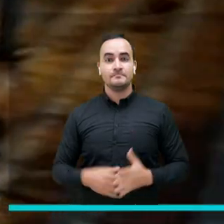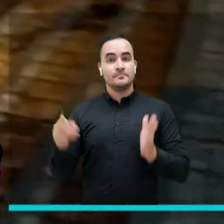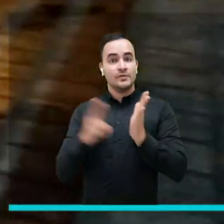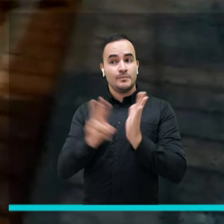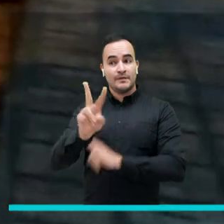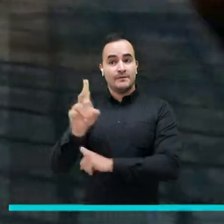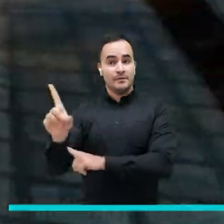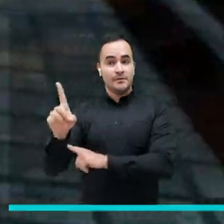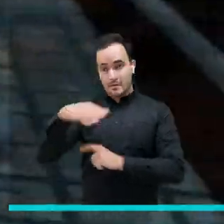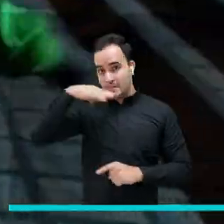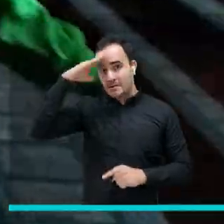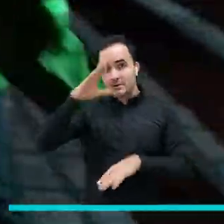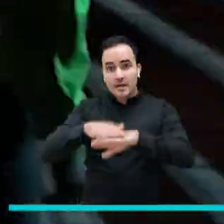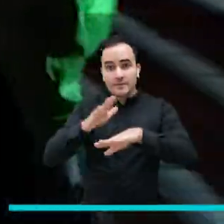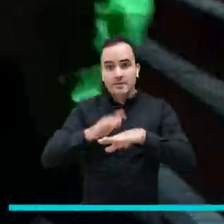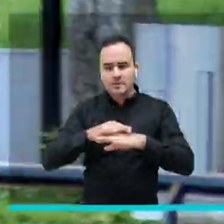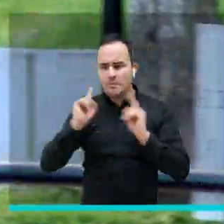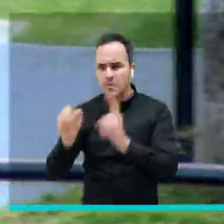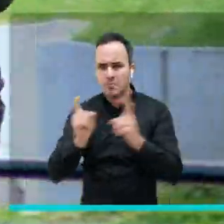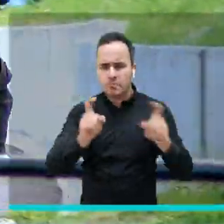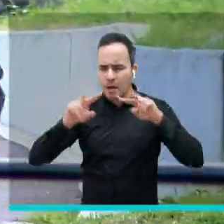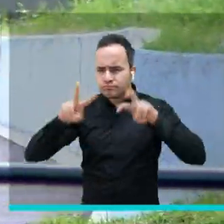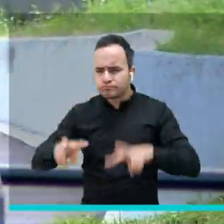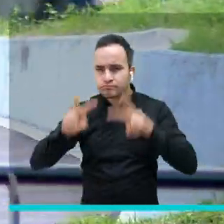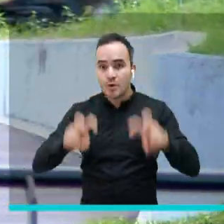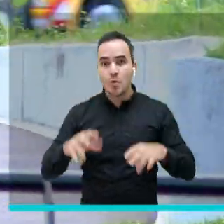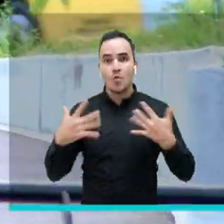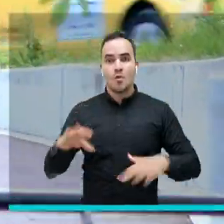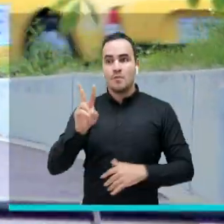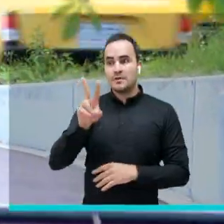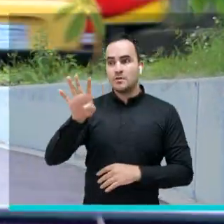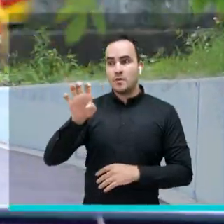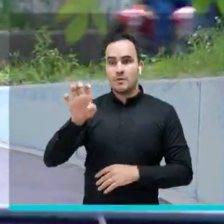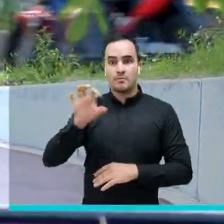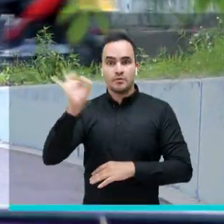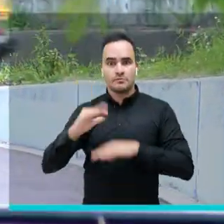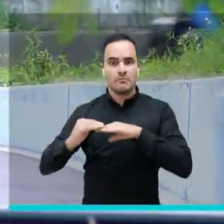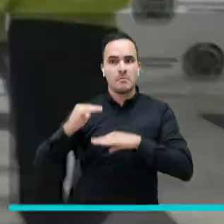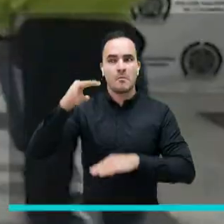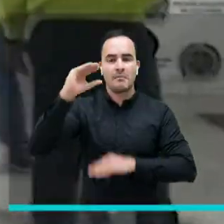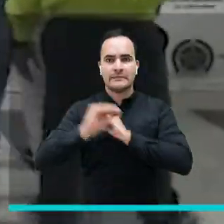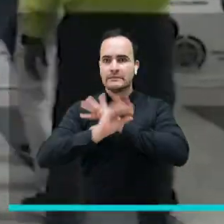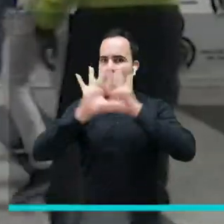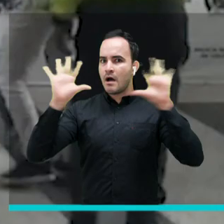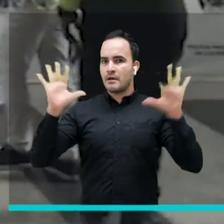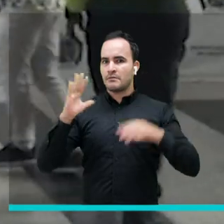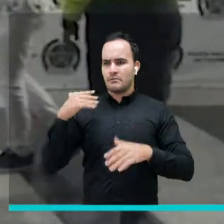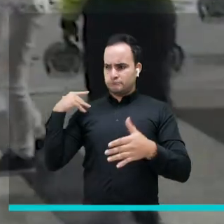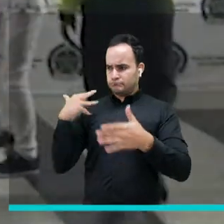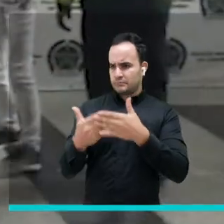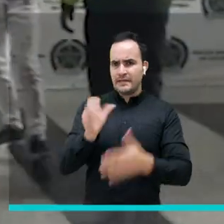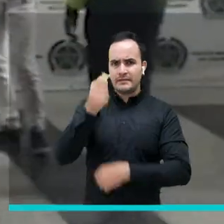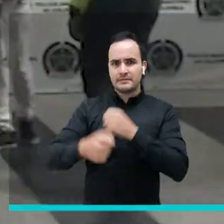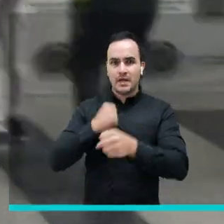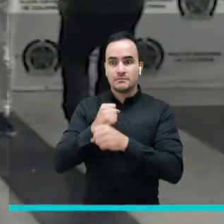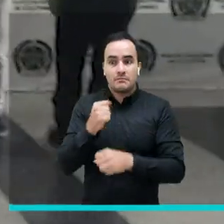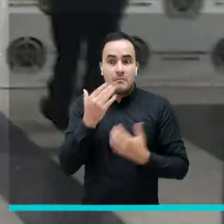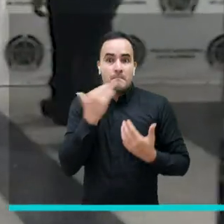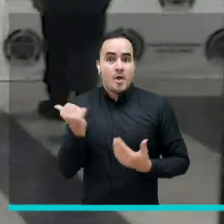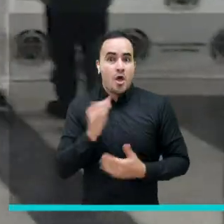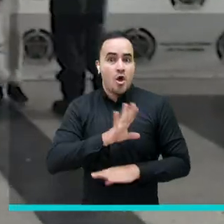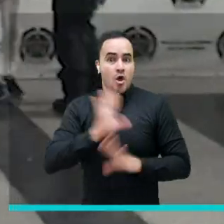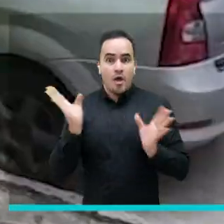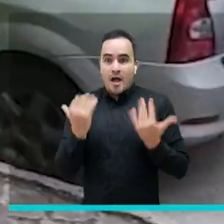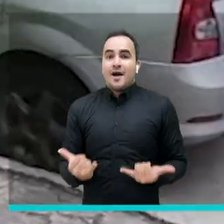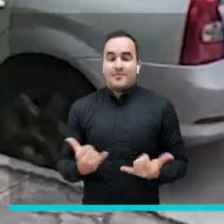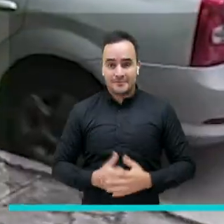En 2021, Medellín llega a una tasa de esclarecimiento de homicidios del 29%, el mejor indicador en los últimos 10 años para la